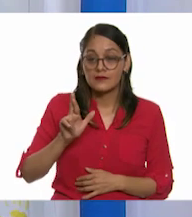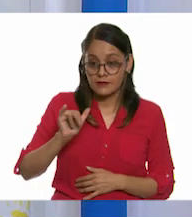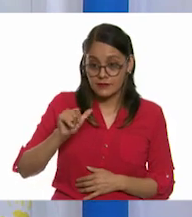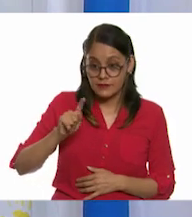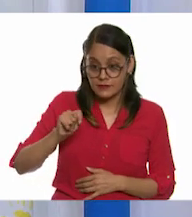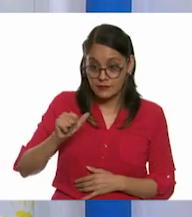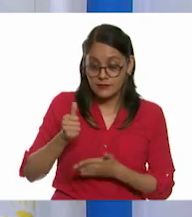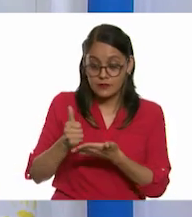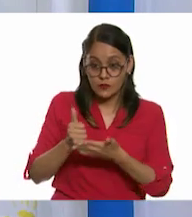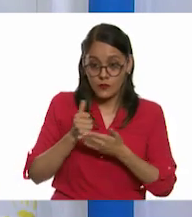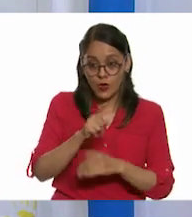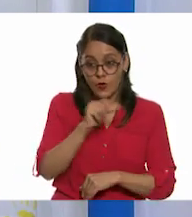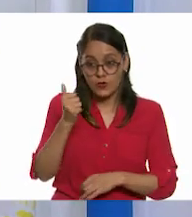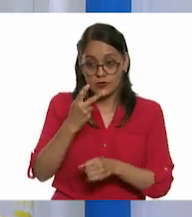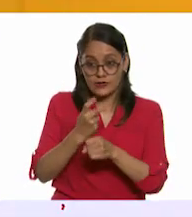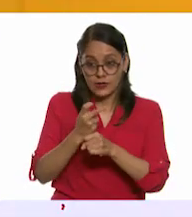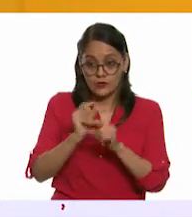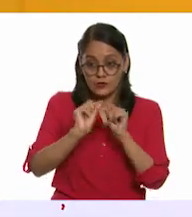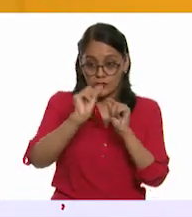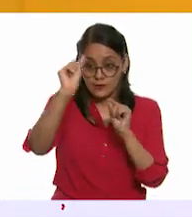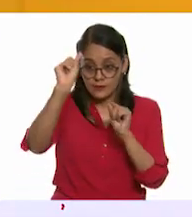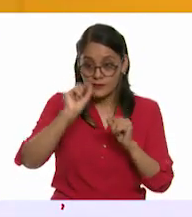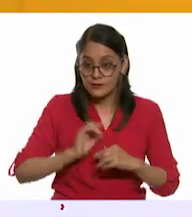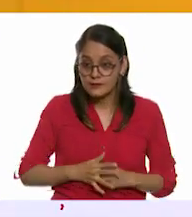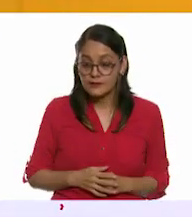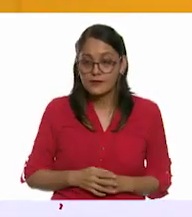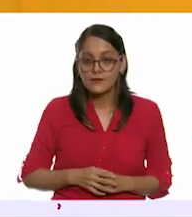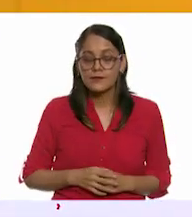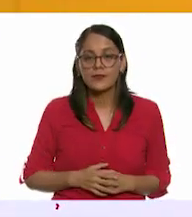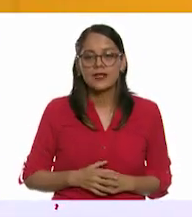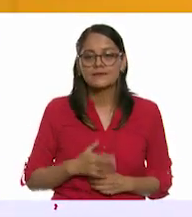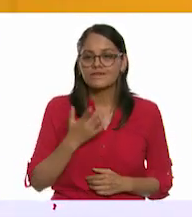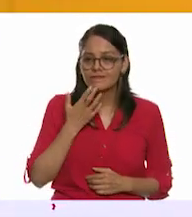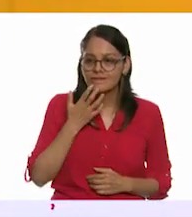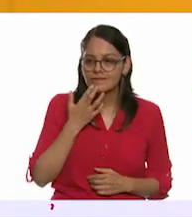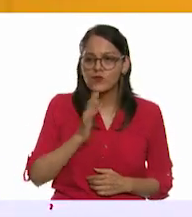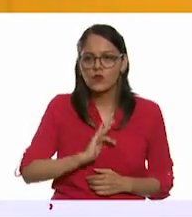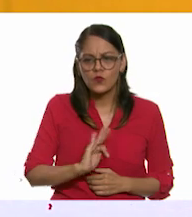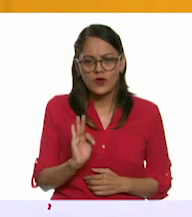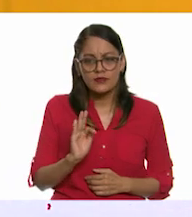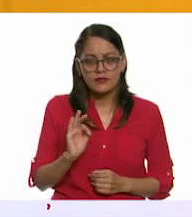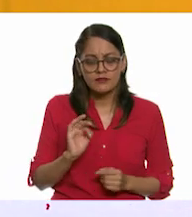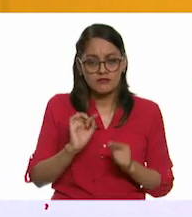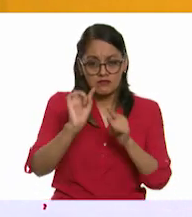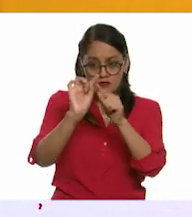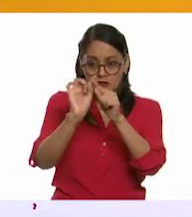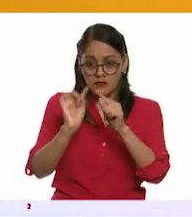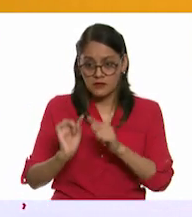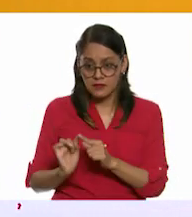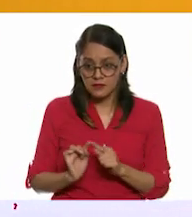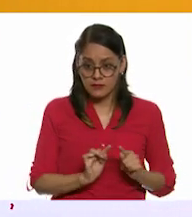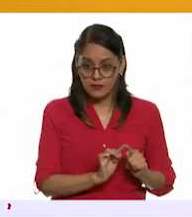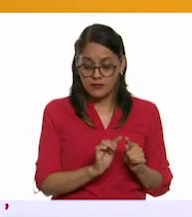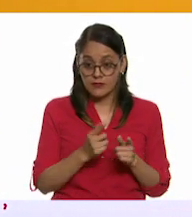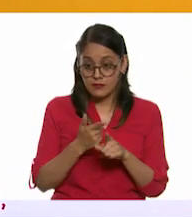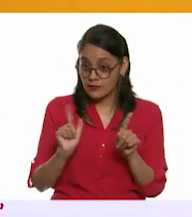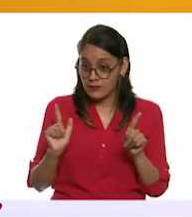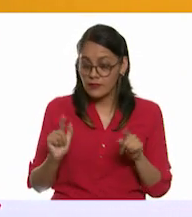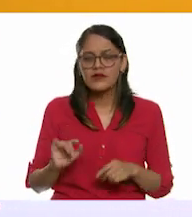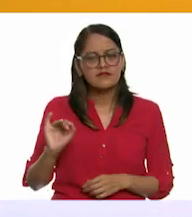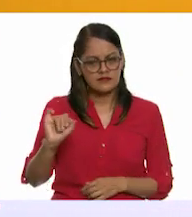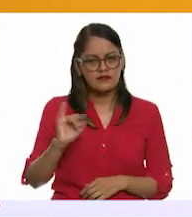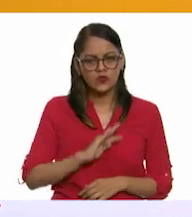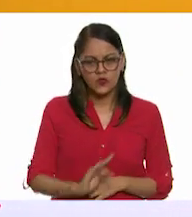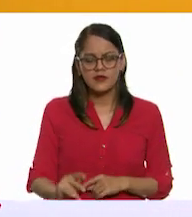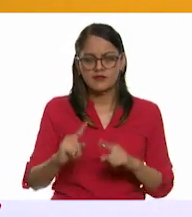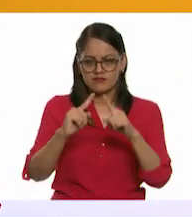ayudarías a poner el segundo segmento extra? Sí. ¿Puede ser en cualquiera de las esquinas de esa figura, maestro? Claro que